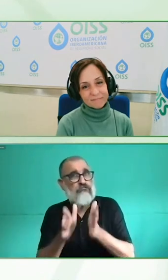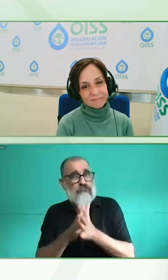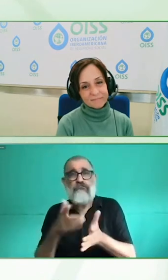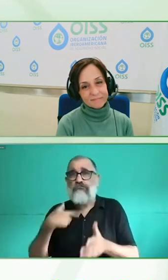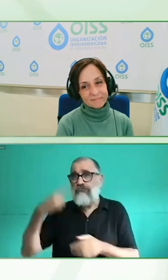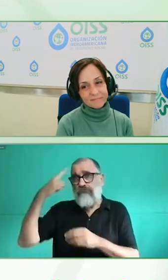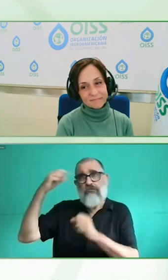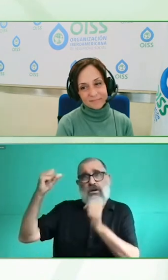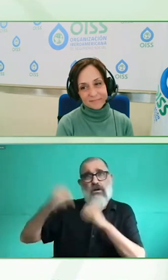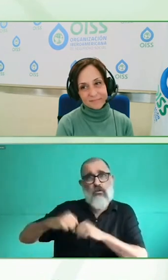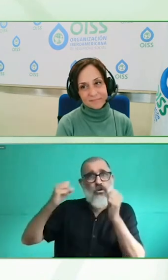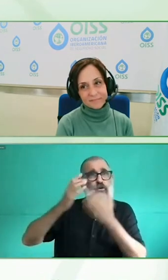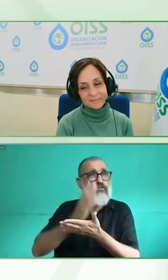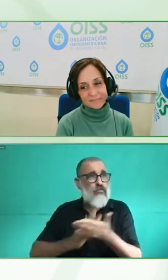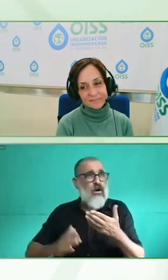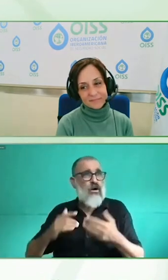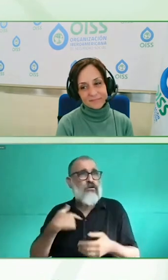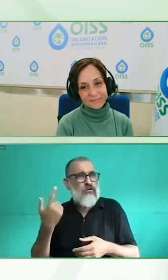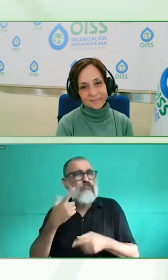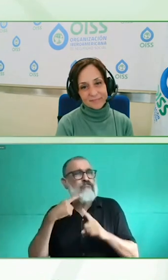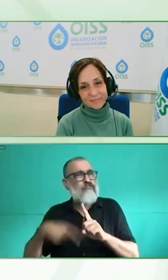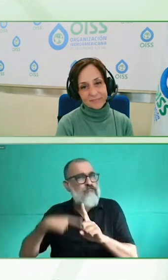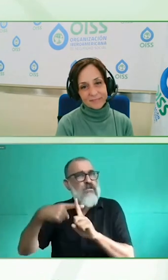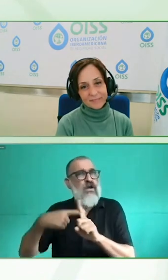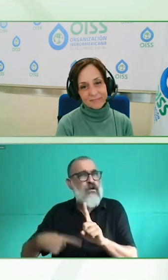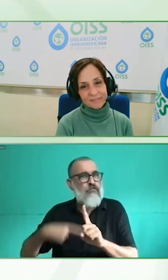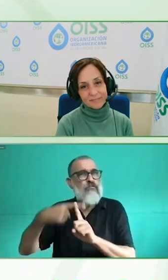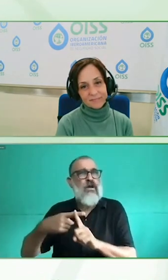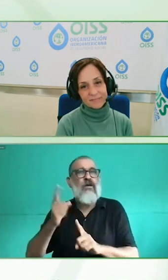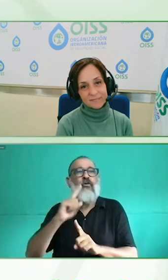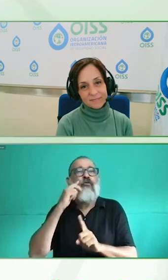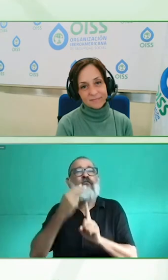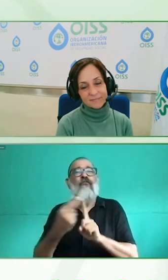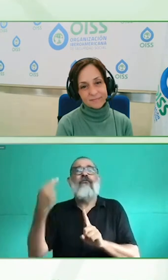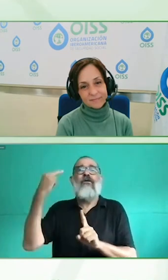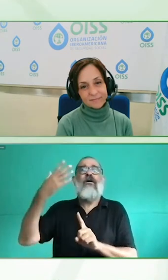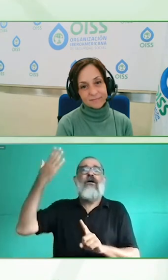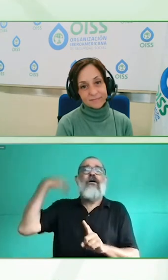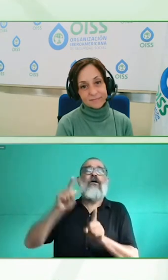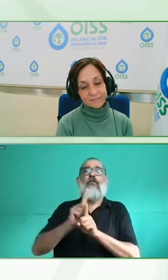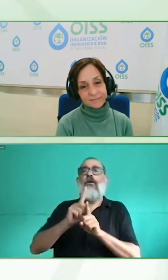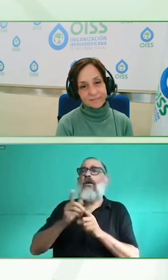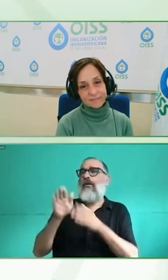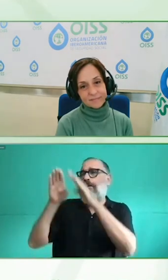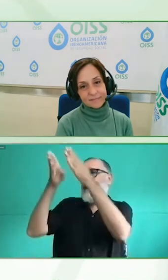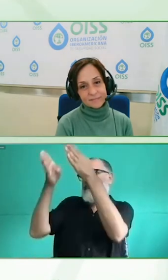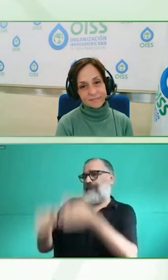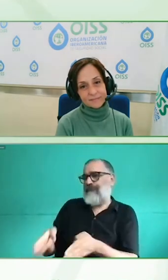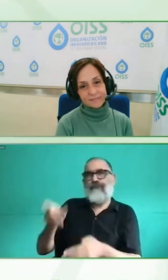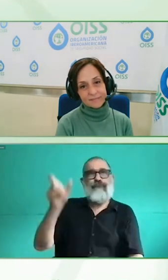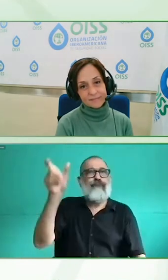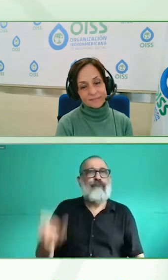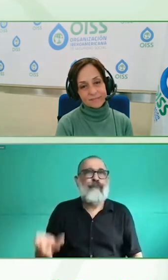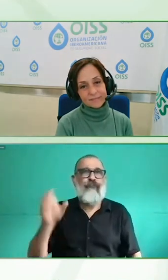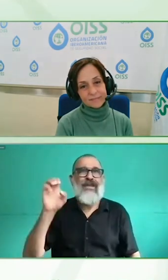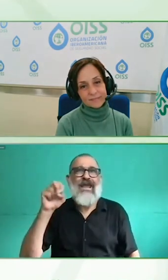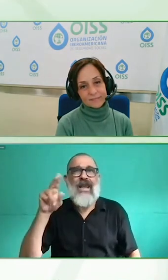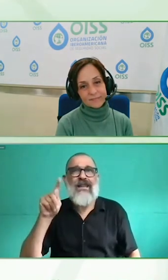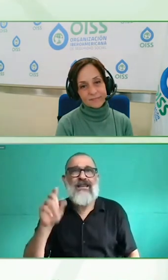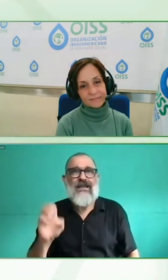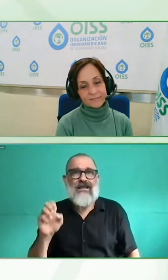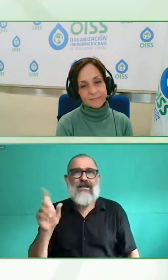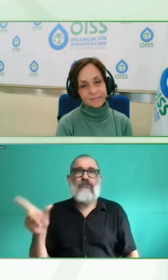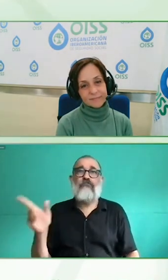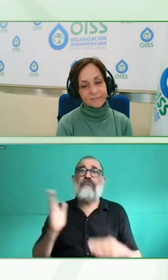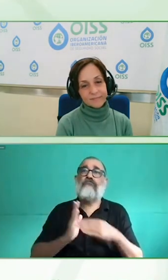trabajadores y básicamente estamos en toda la sociedad. Y eso, cuando trabajamos con las compañías, también nos permite que cuando